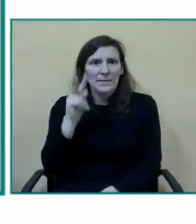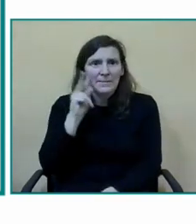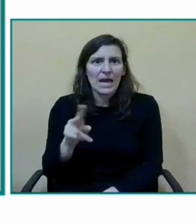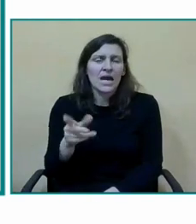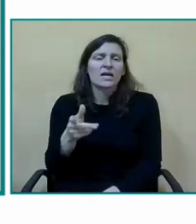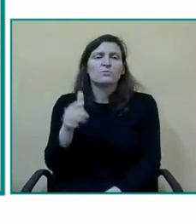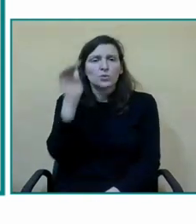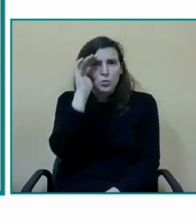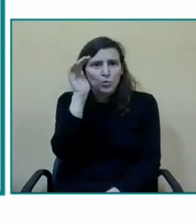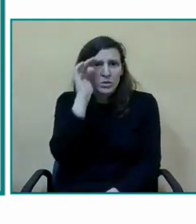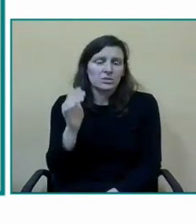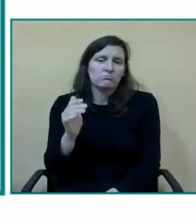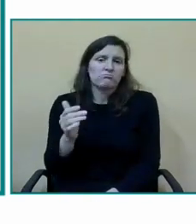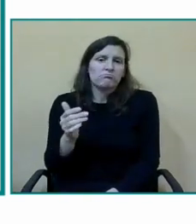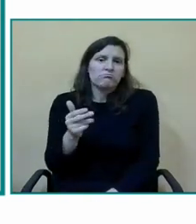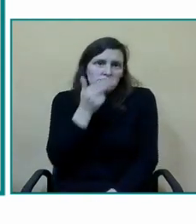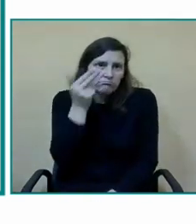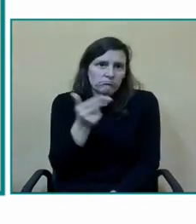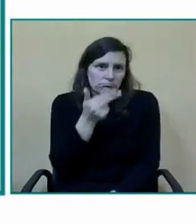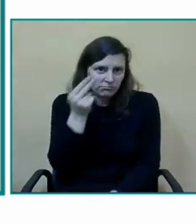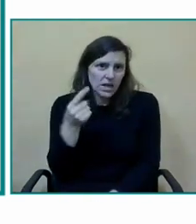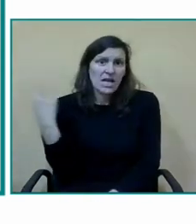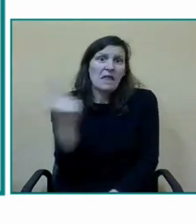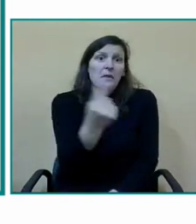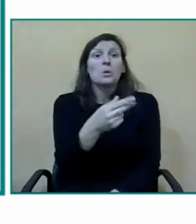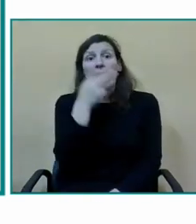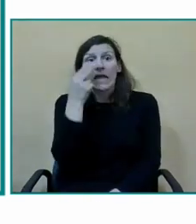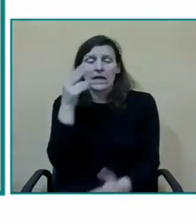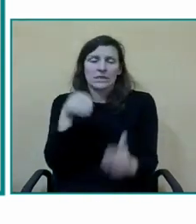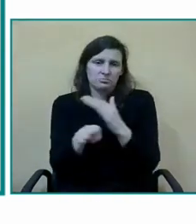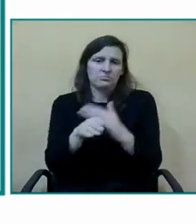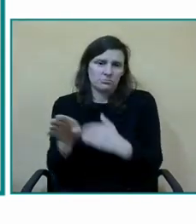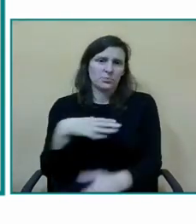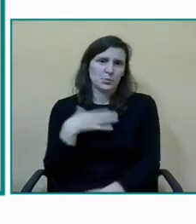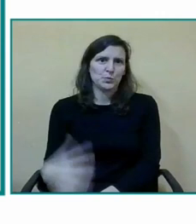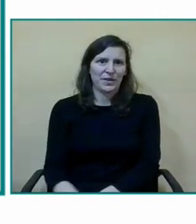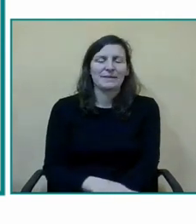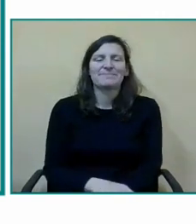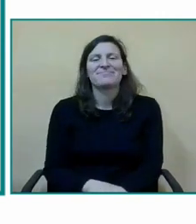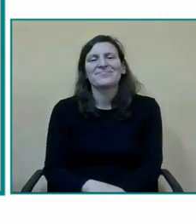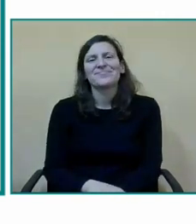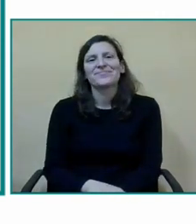ver cuando tengáis un momento merece el cena